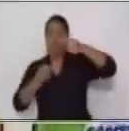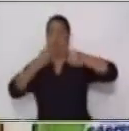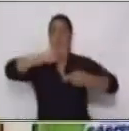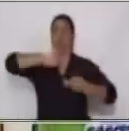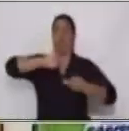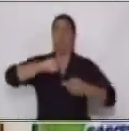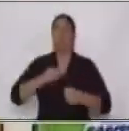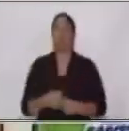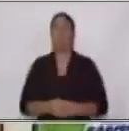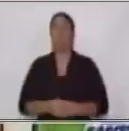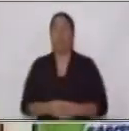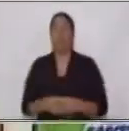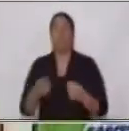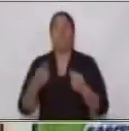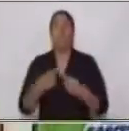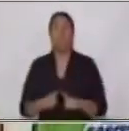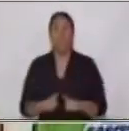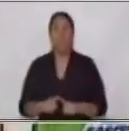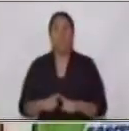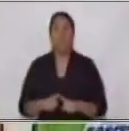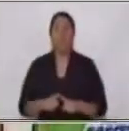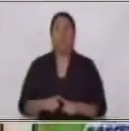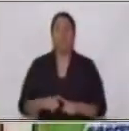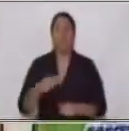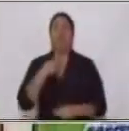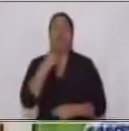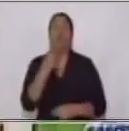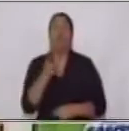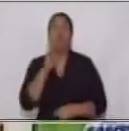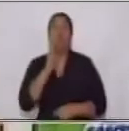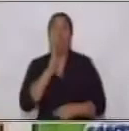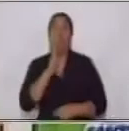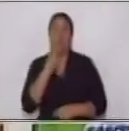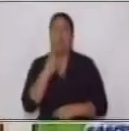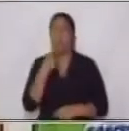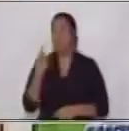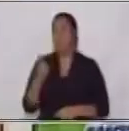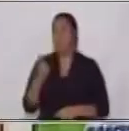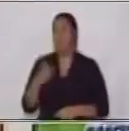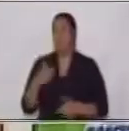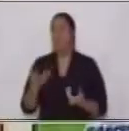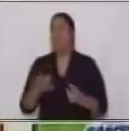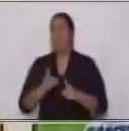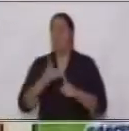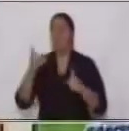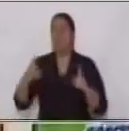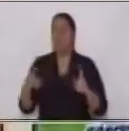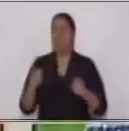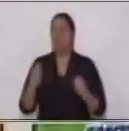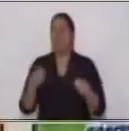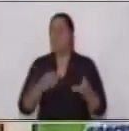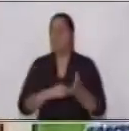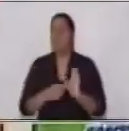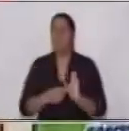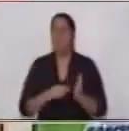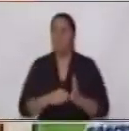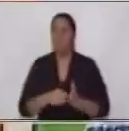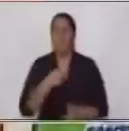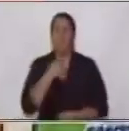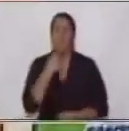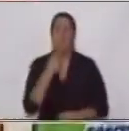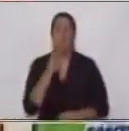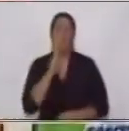vamos a leer la definición y comentar acerca de la definición de qué es una voz verbal, a qué se refiere.